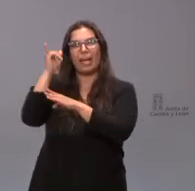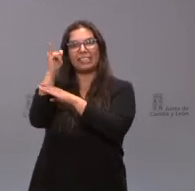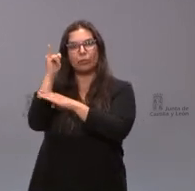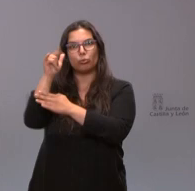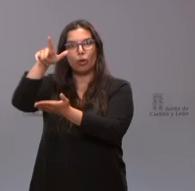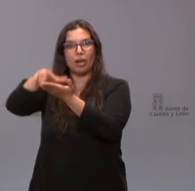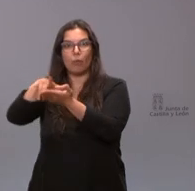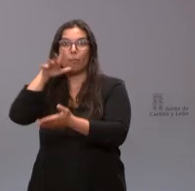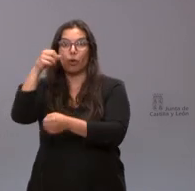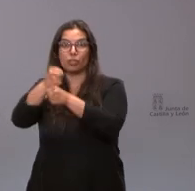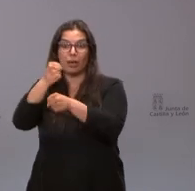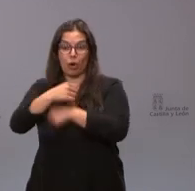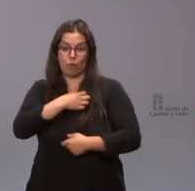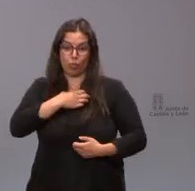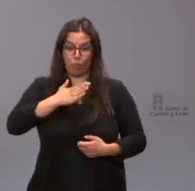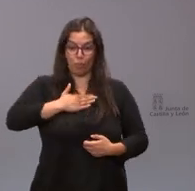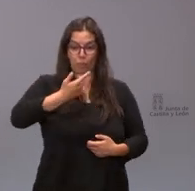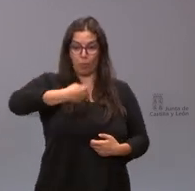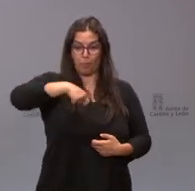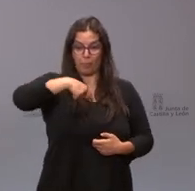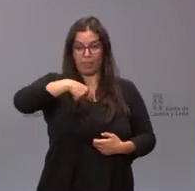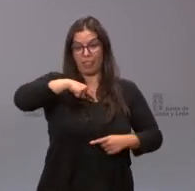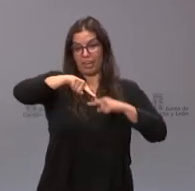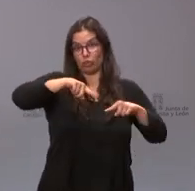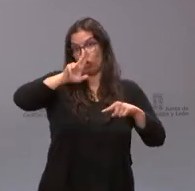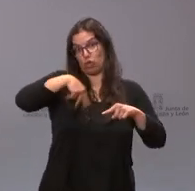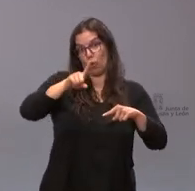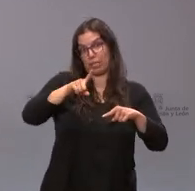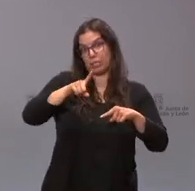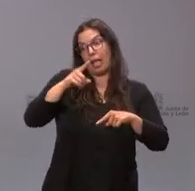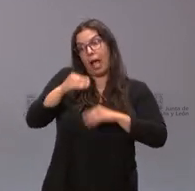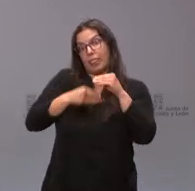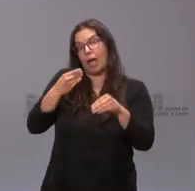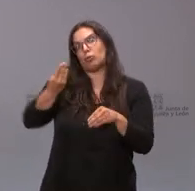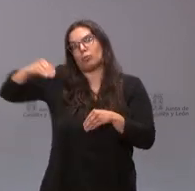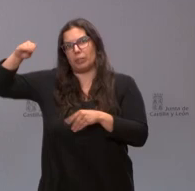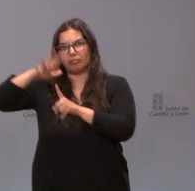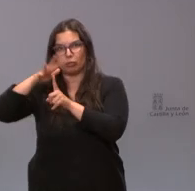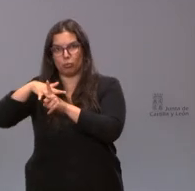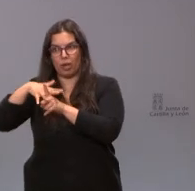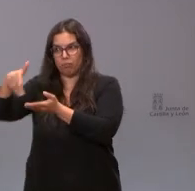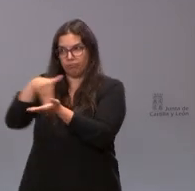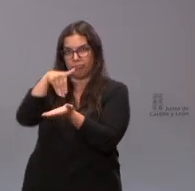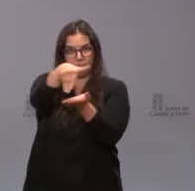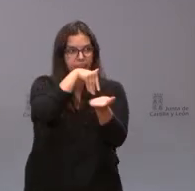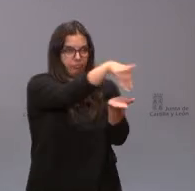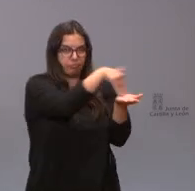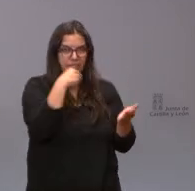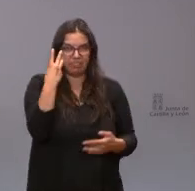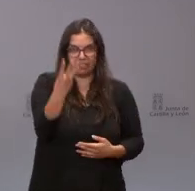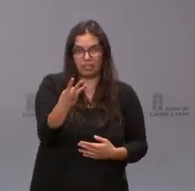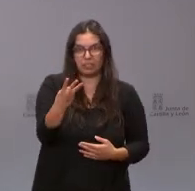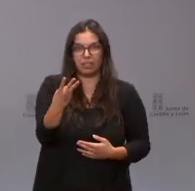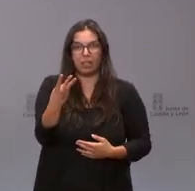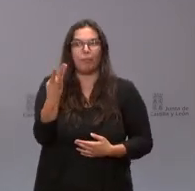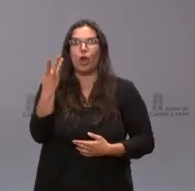trabajos que no entraban en su ámbito de director pero que él hacía todo esto sin invitar a más